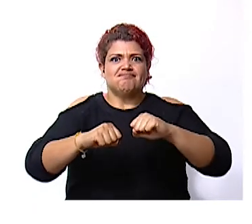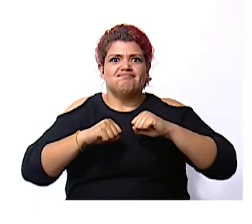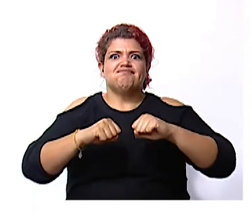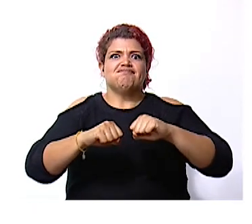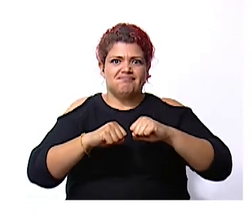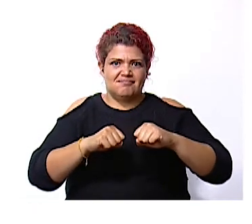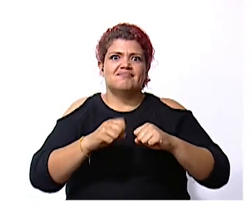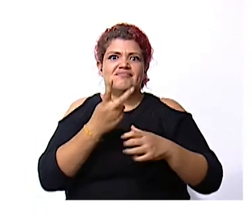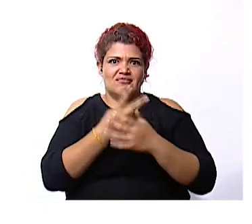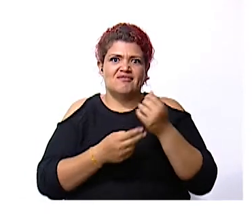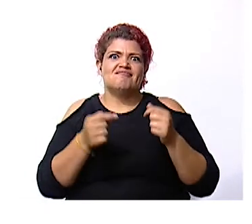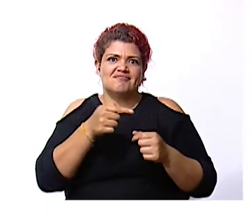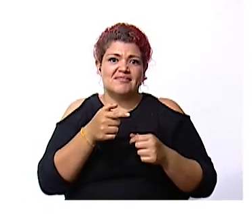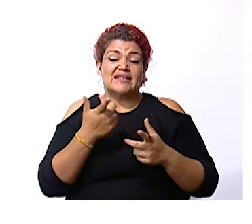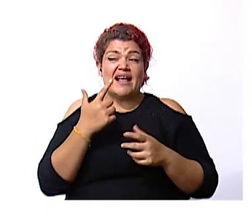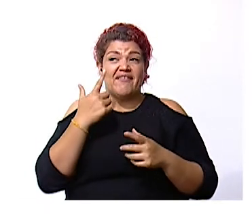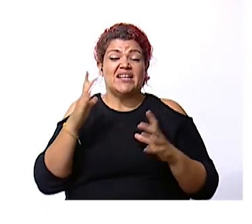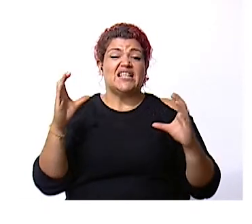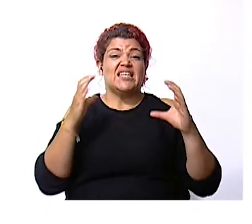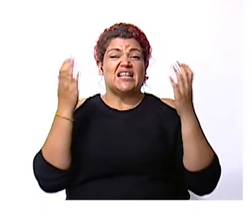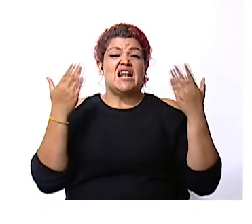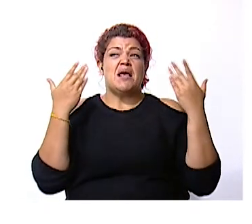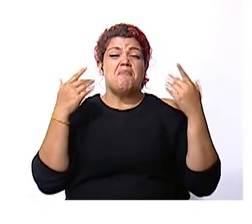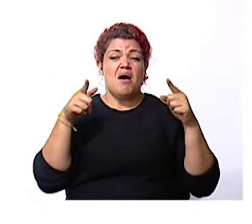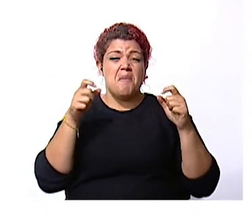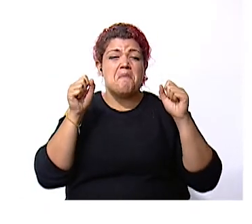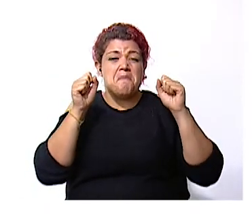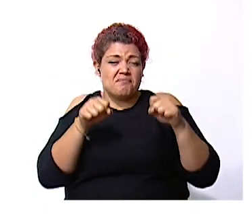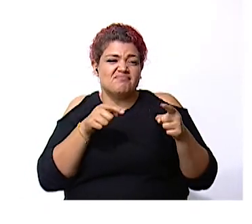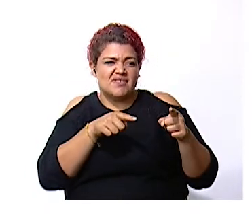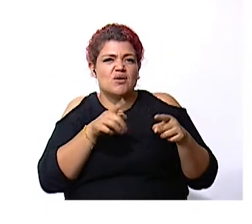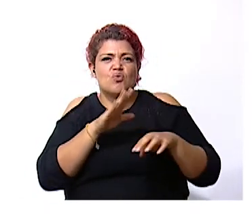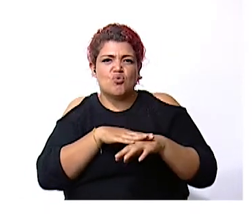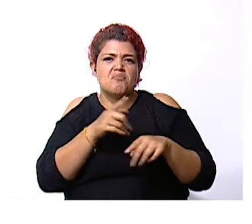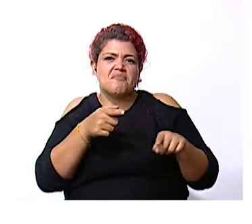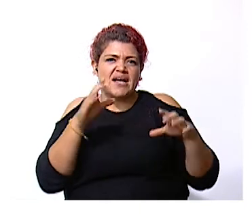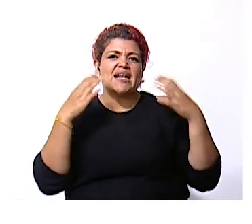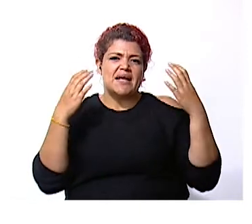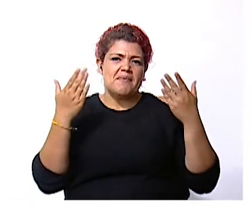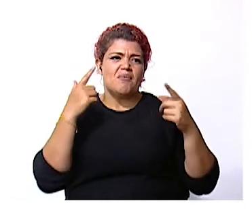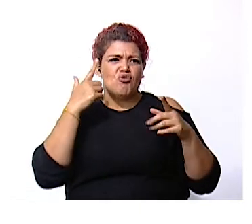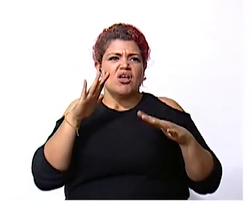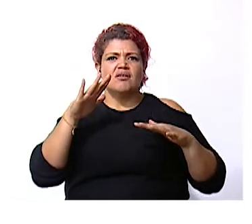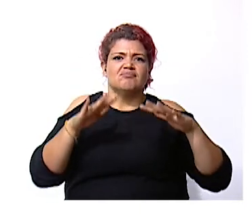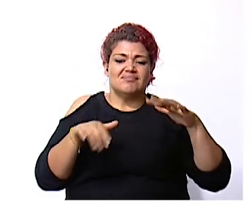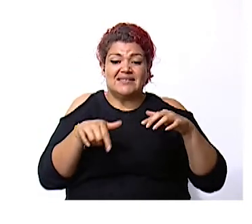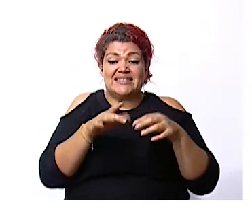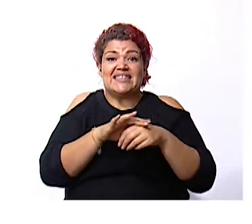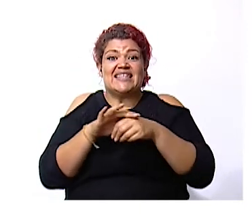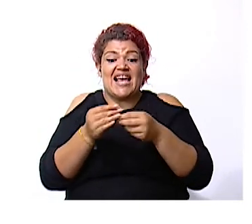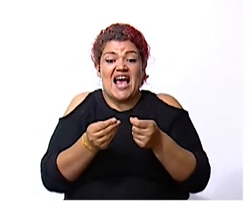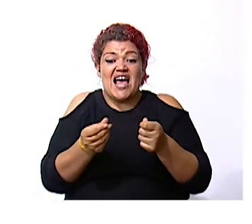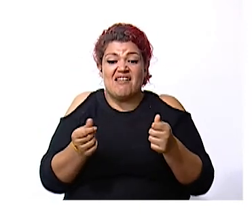el clima es uno de los factores que favorece su aparición al provocar inestabilidad en el subsuelo producida por una